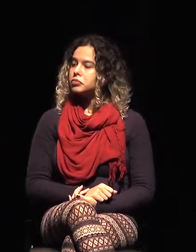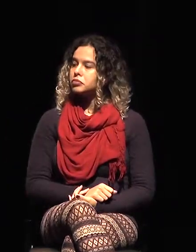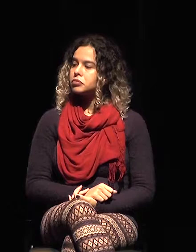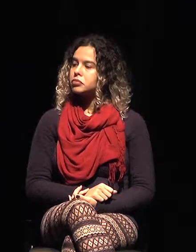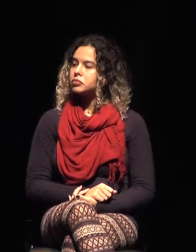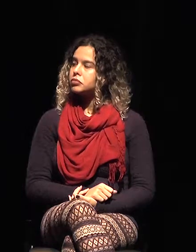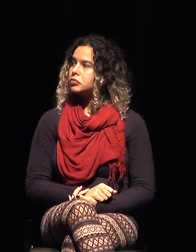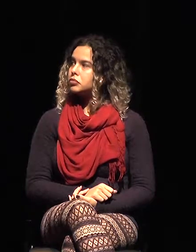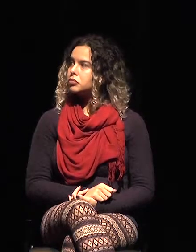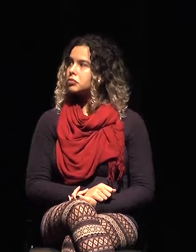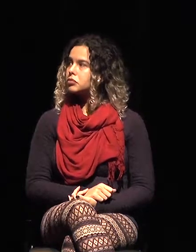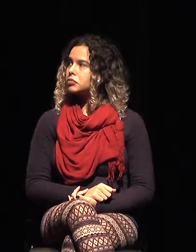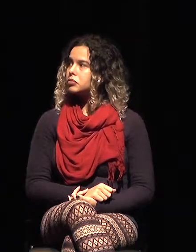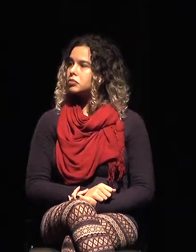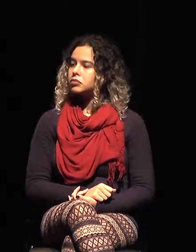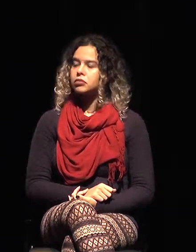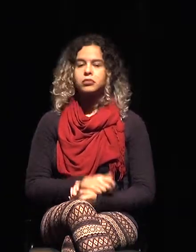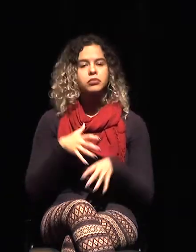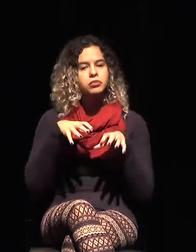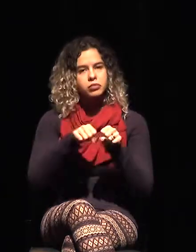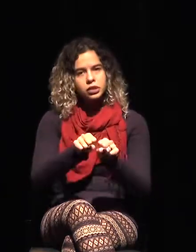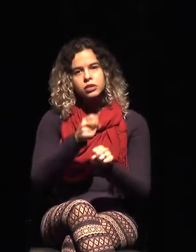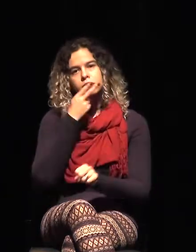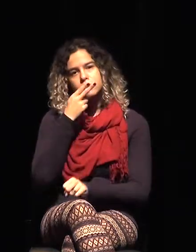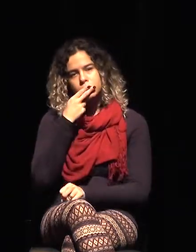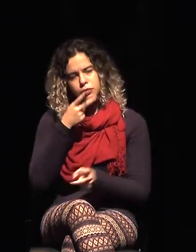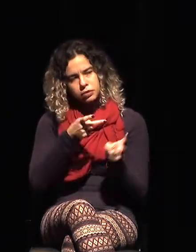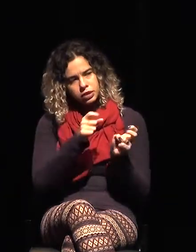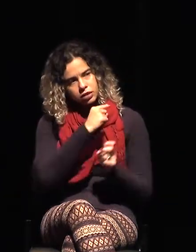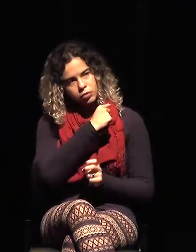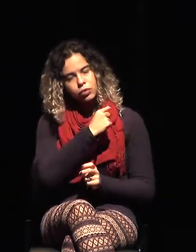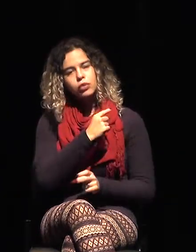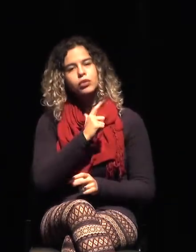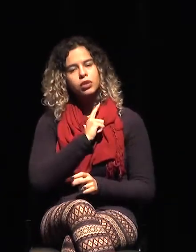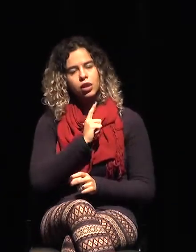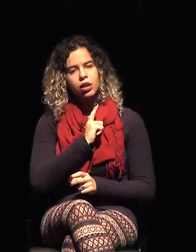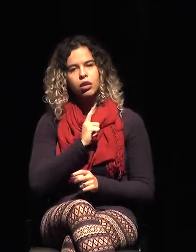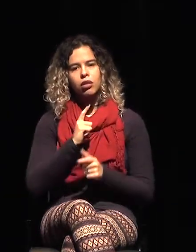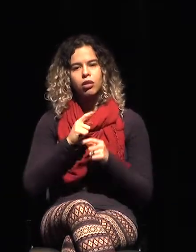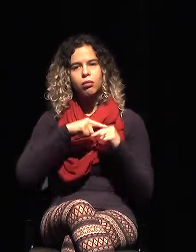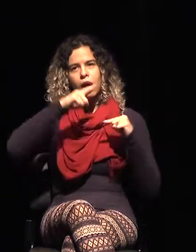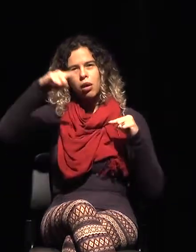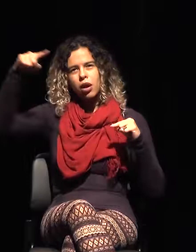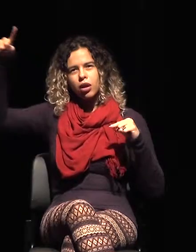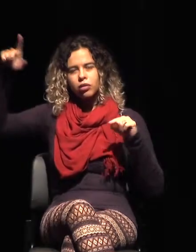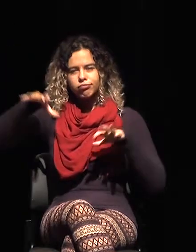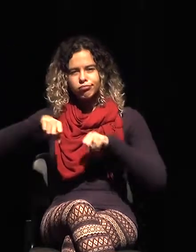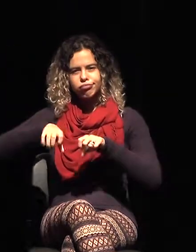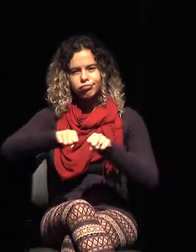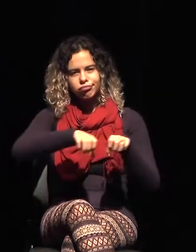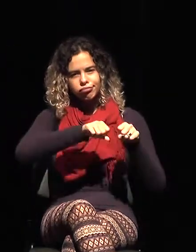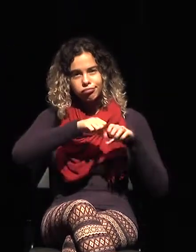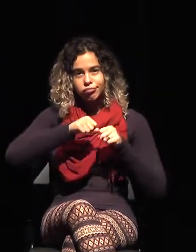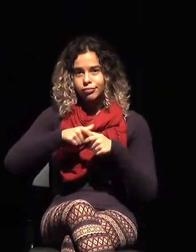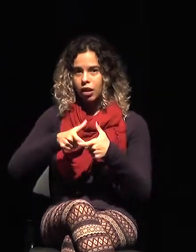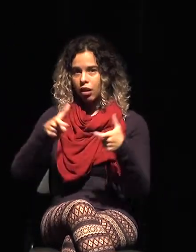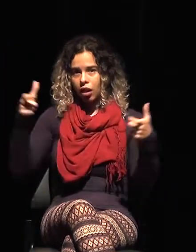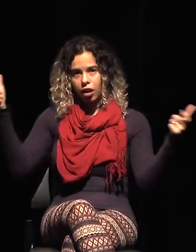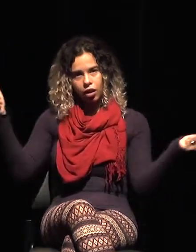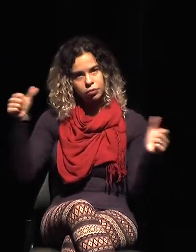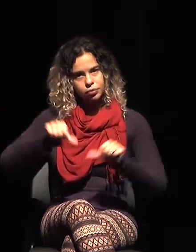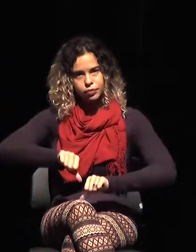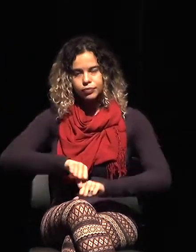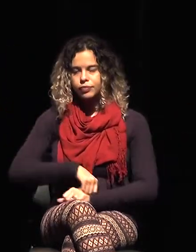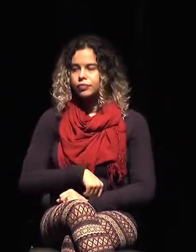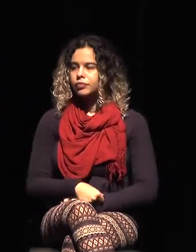cigarrillos, también fíjense que están siempre en alza, cada vez más. Tuvimos